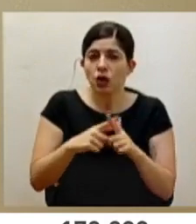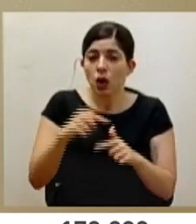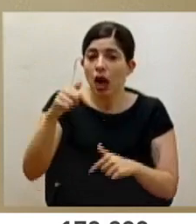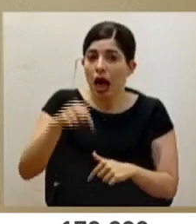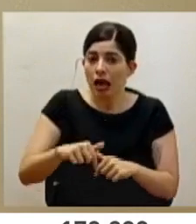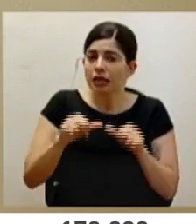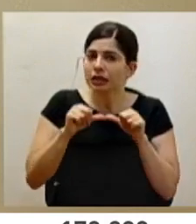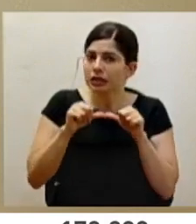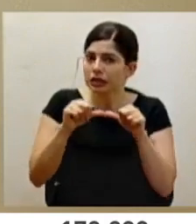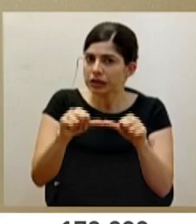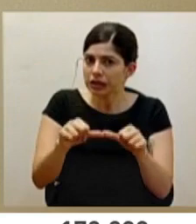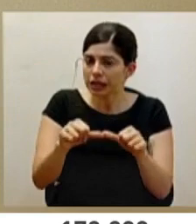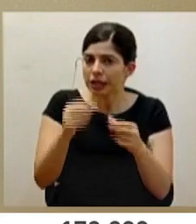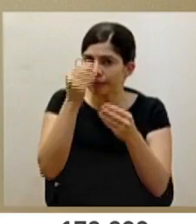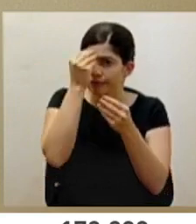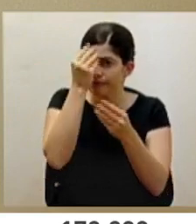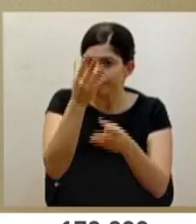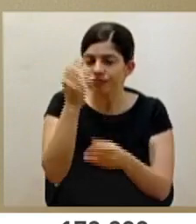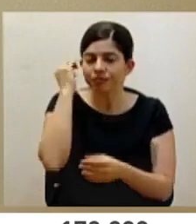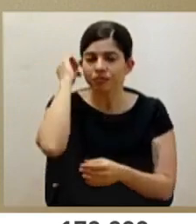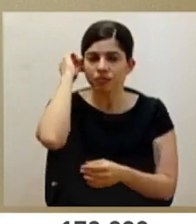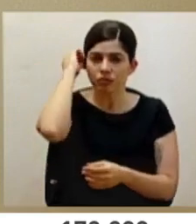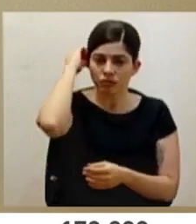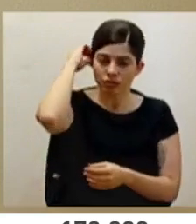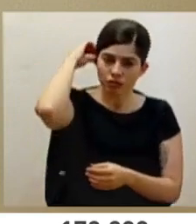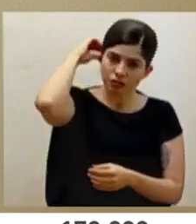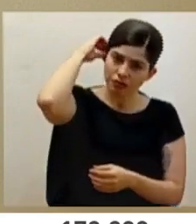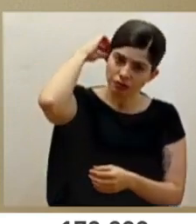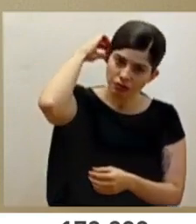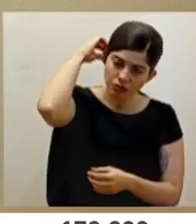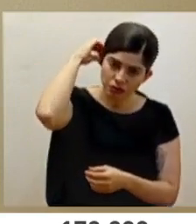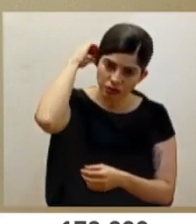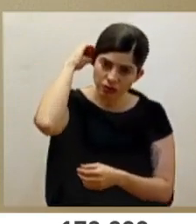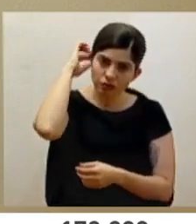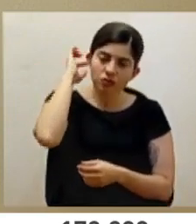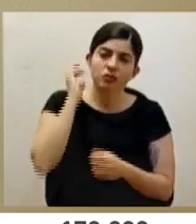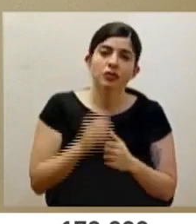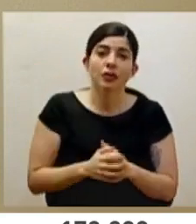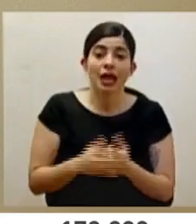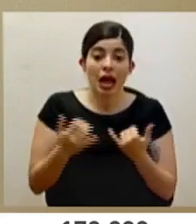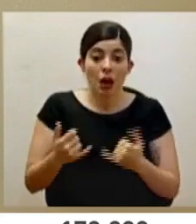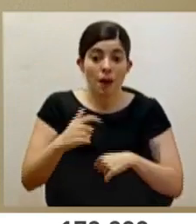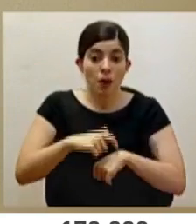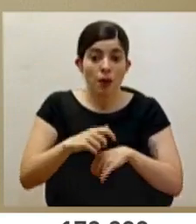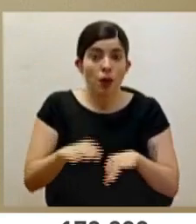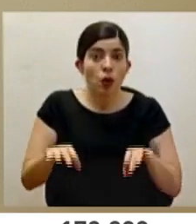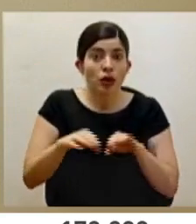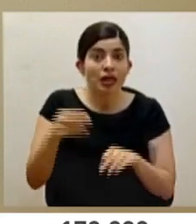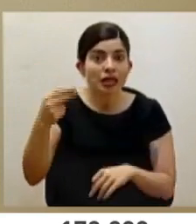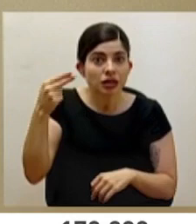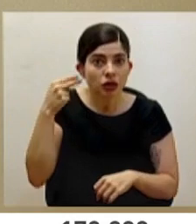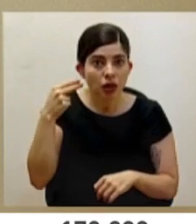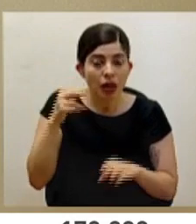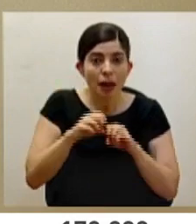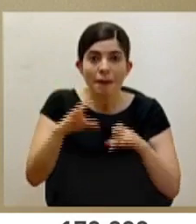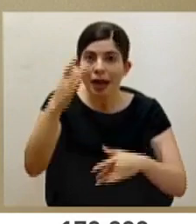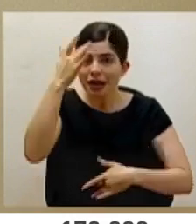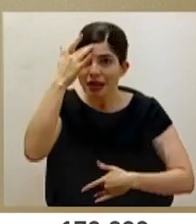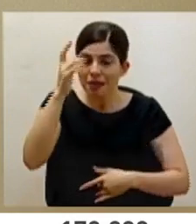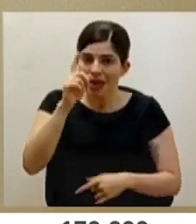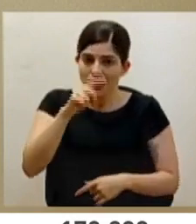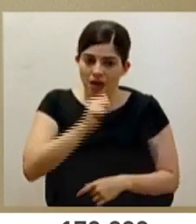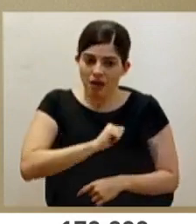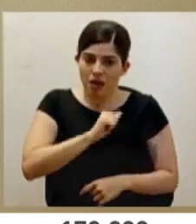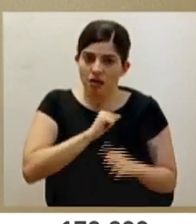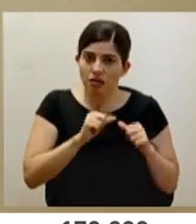indicando la necesidad de comportarnos en un momento histórico, una pandemia que